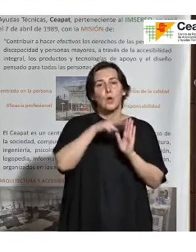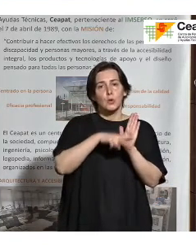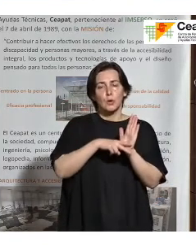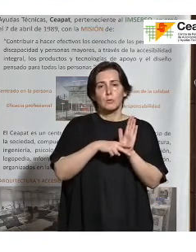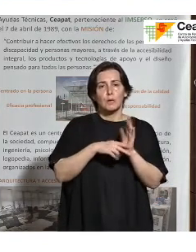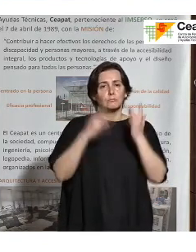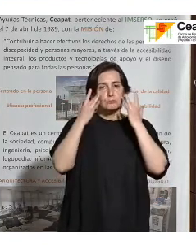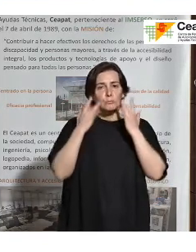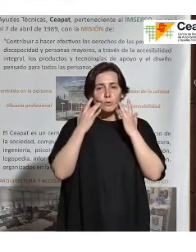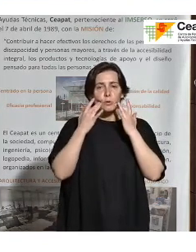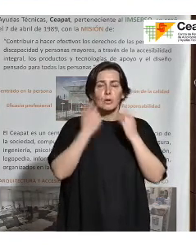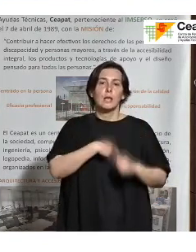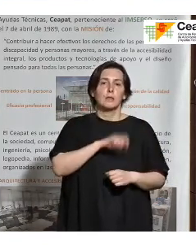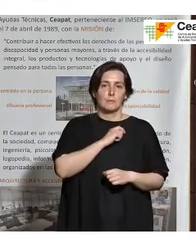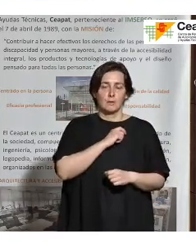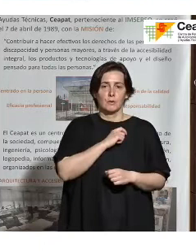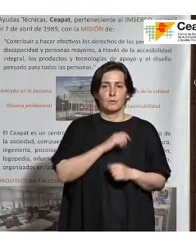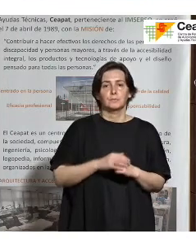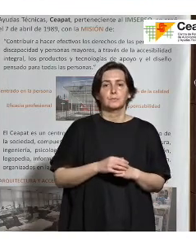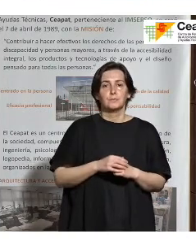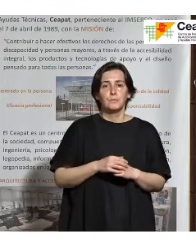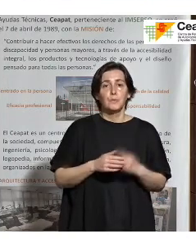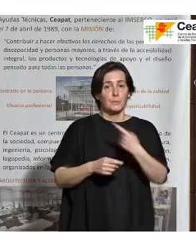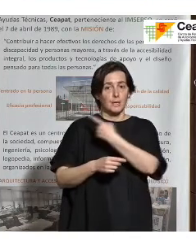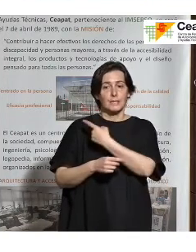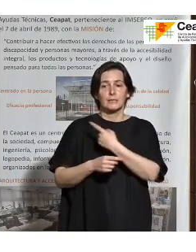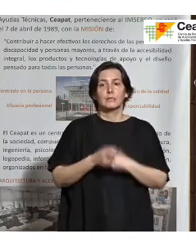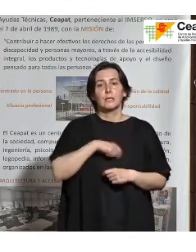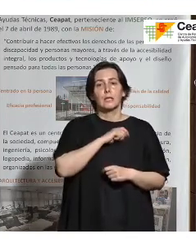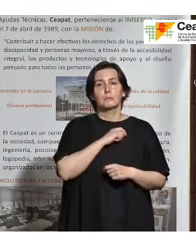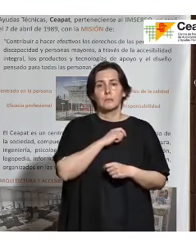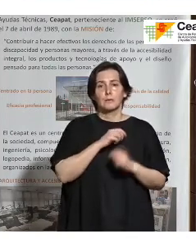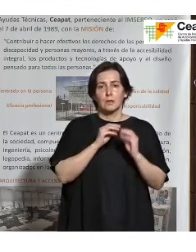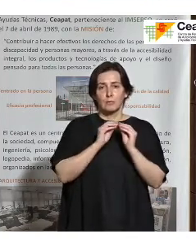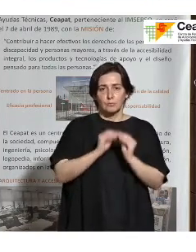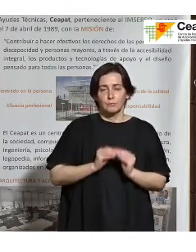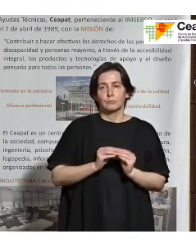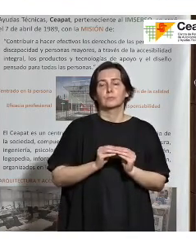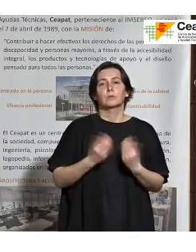puramente españolas, como estas que se han elaborado en España con usuarios españoles.